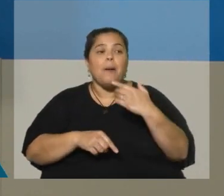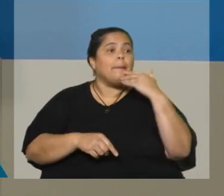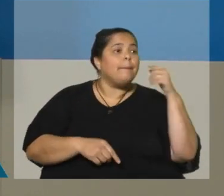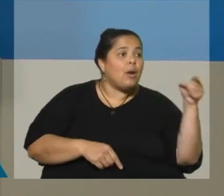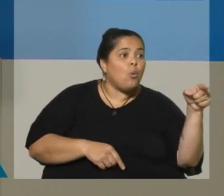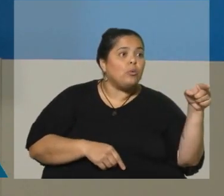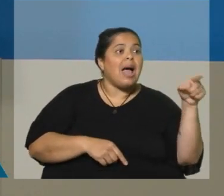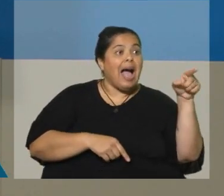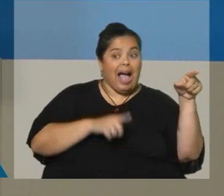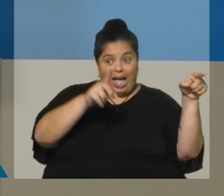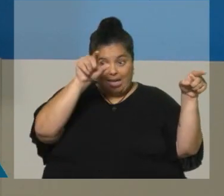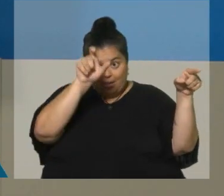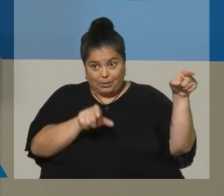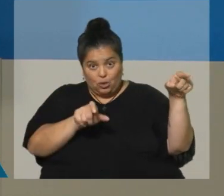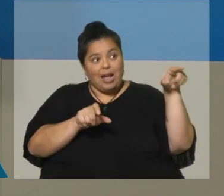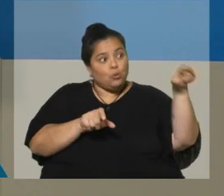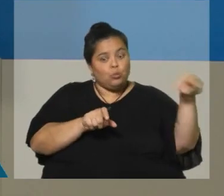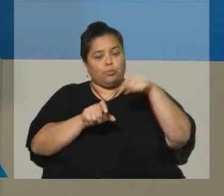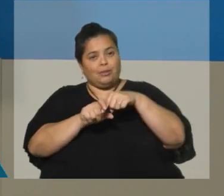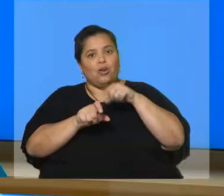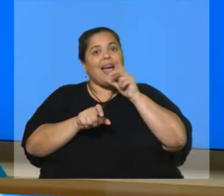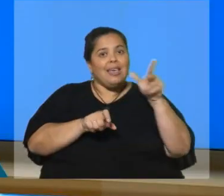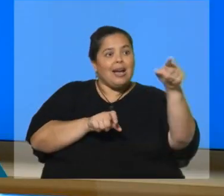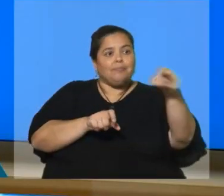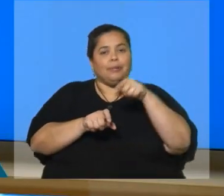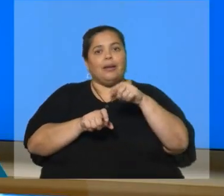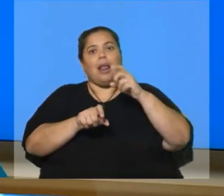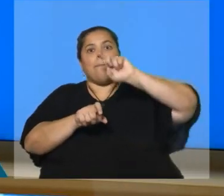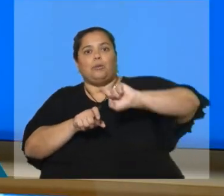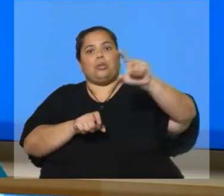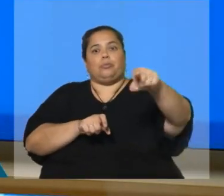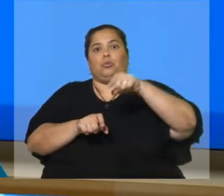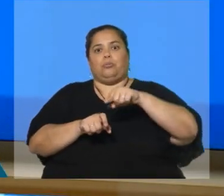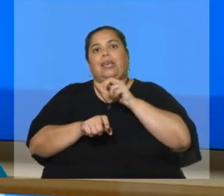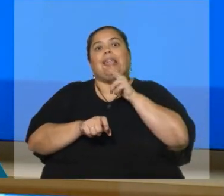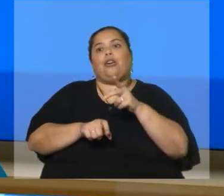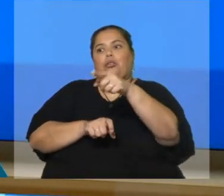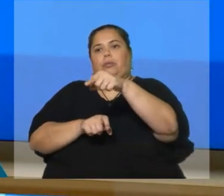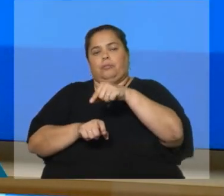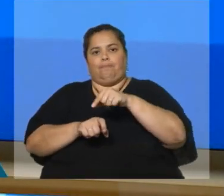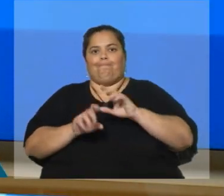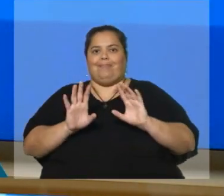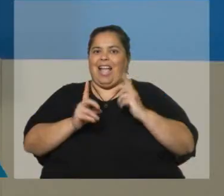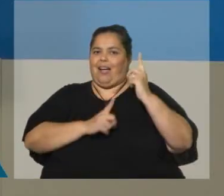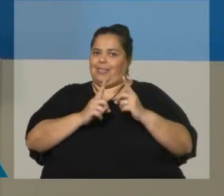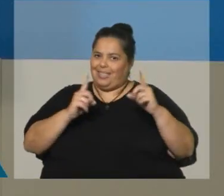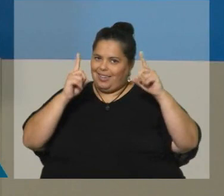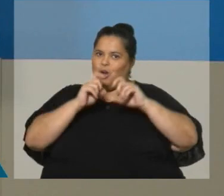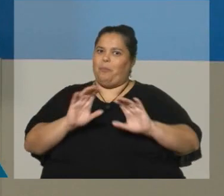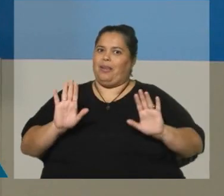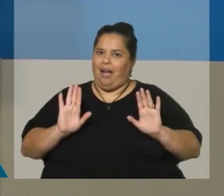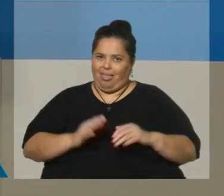parentesco tienen con respecto a ese referente. Ese es el único objetivo. David, quedó claro. Igual se arma lío. A veces cuando pregunta hoy en una casa quién